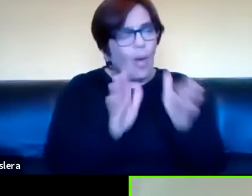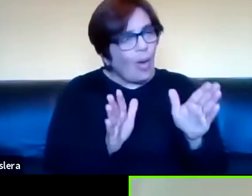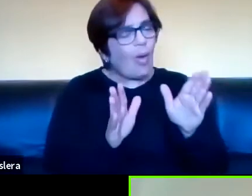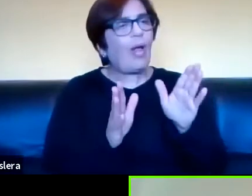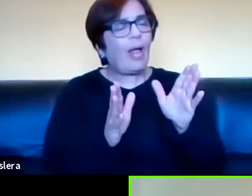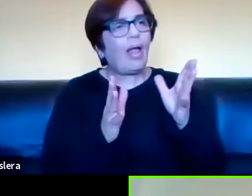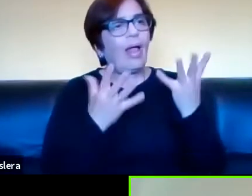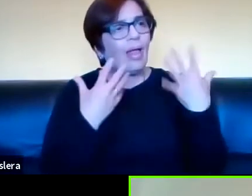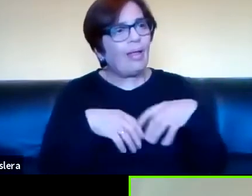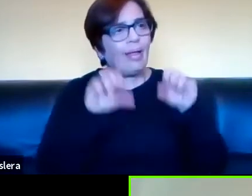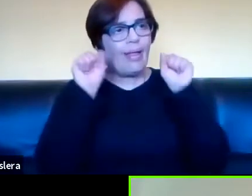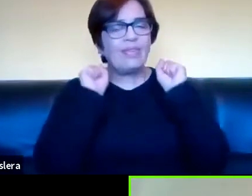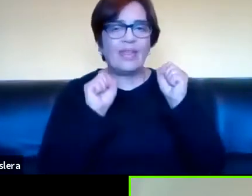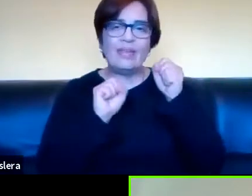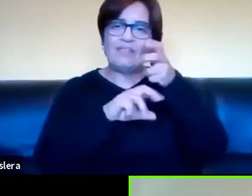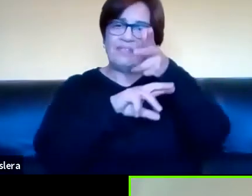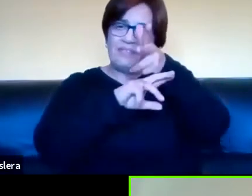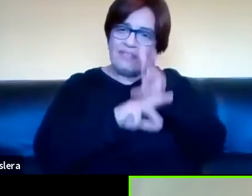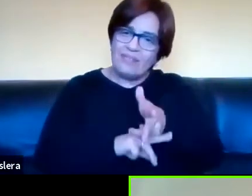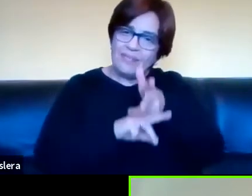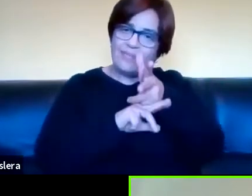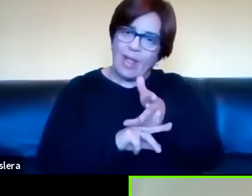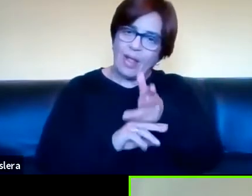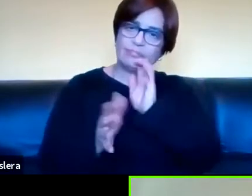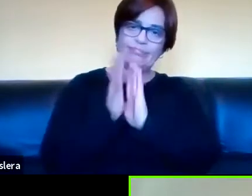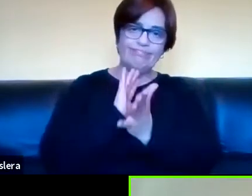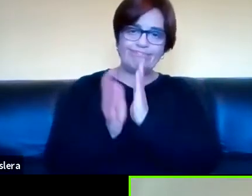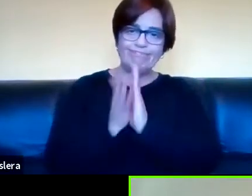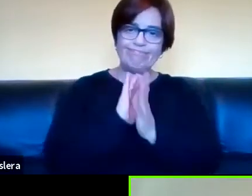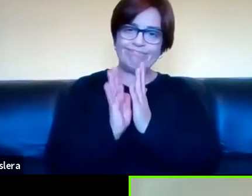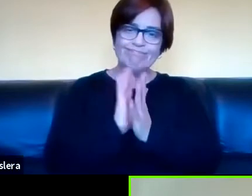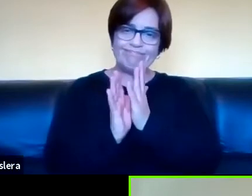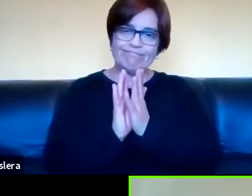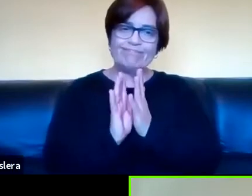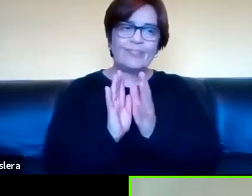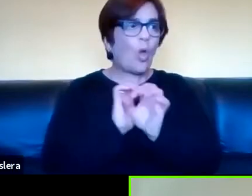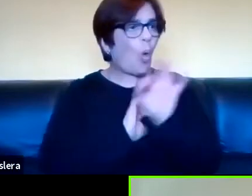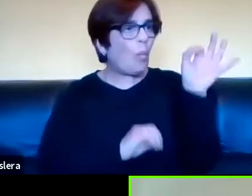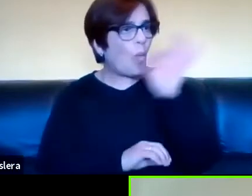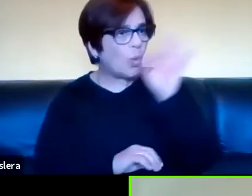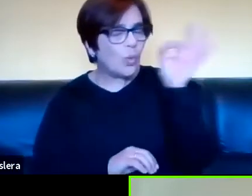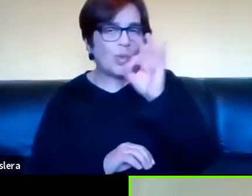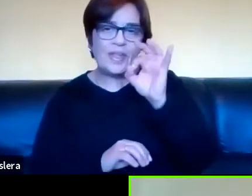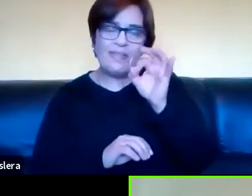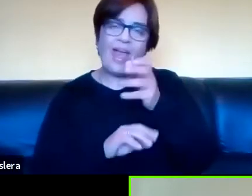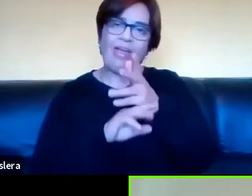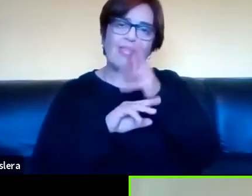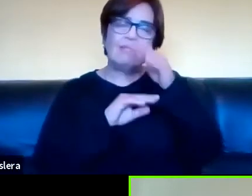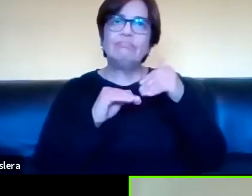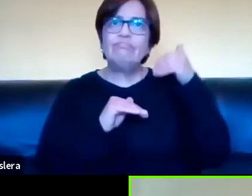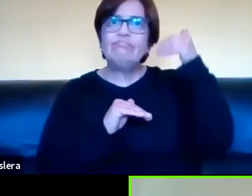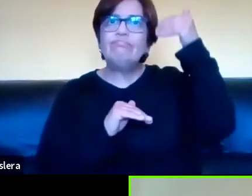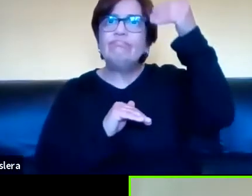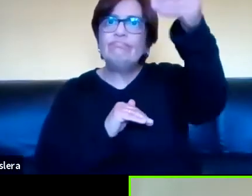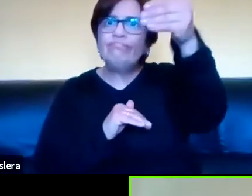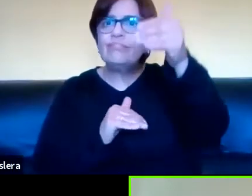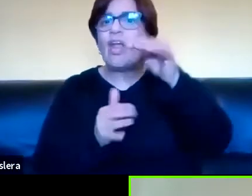en los videos en lengua de señas la posibilidad de generar textos que tenían